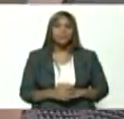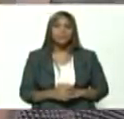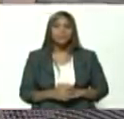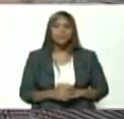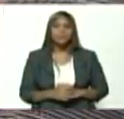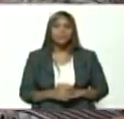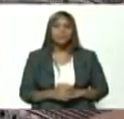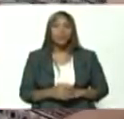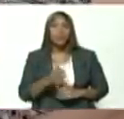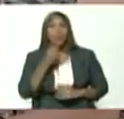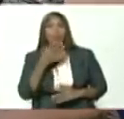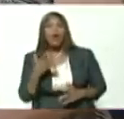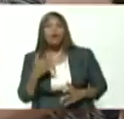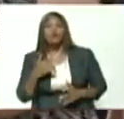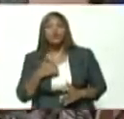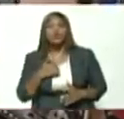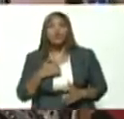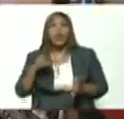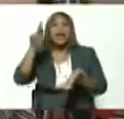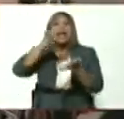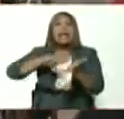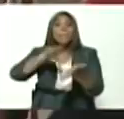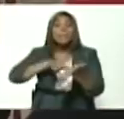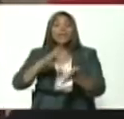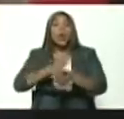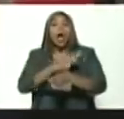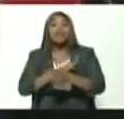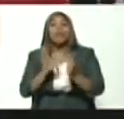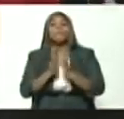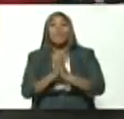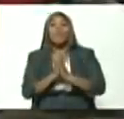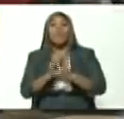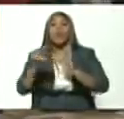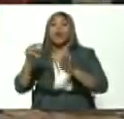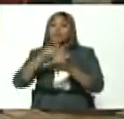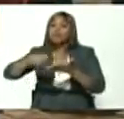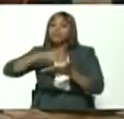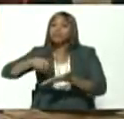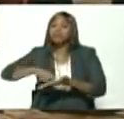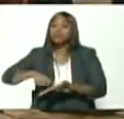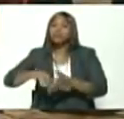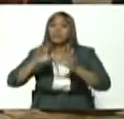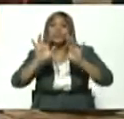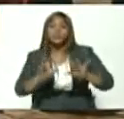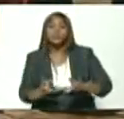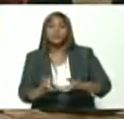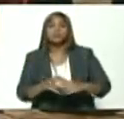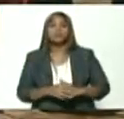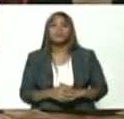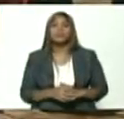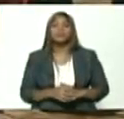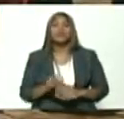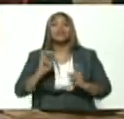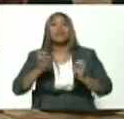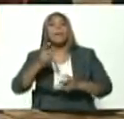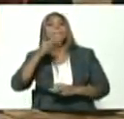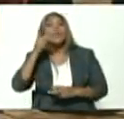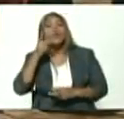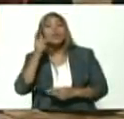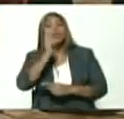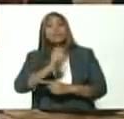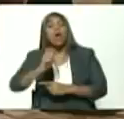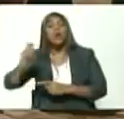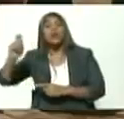y bueno los repasos para que de esto se haga un documento del mayor nivel político teórico